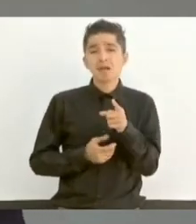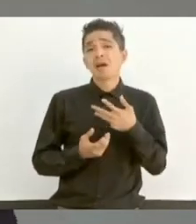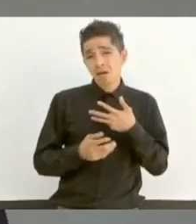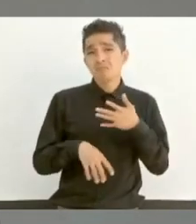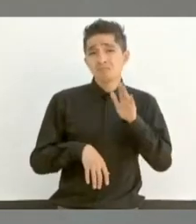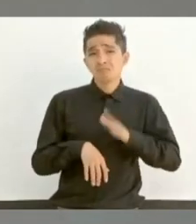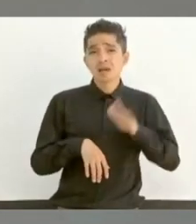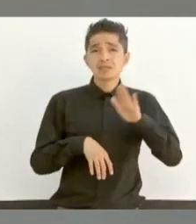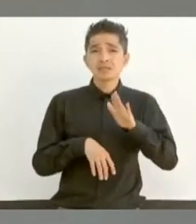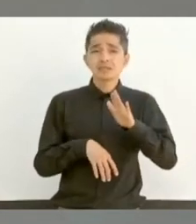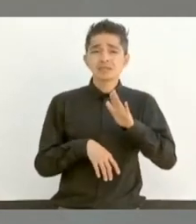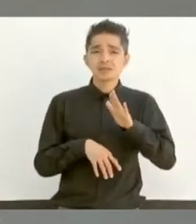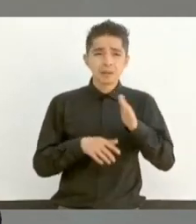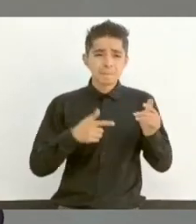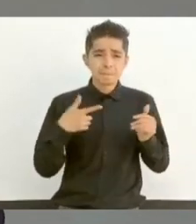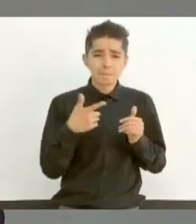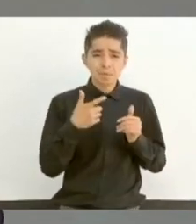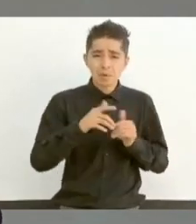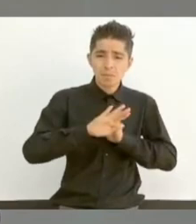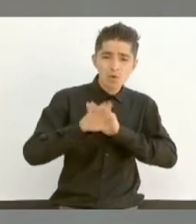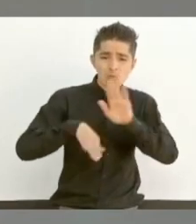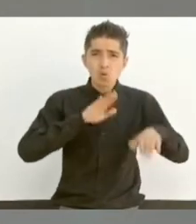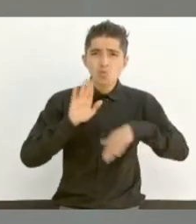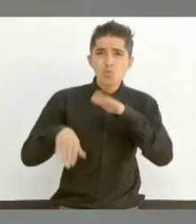más homicidios.